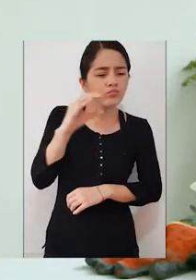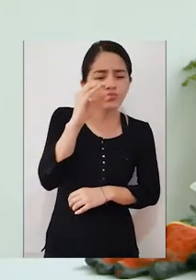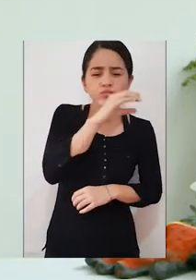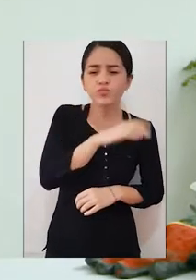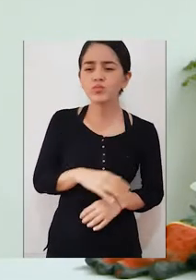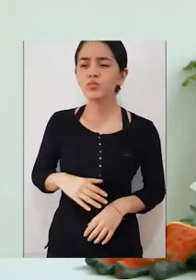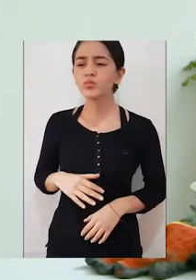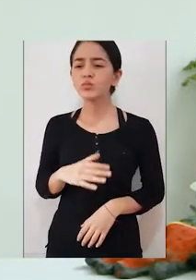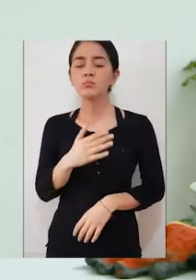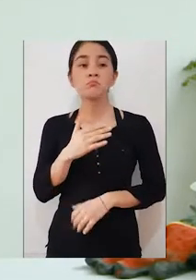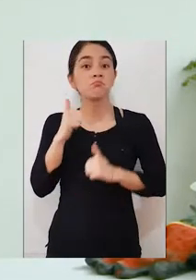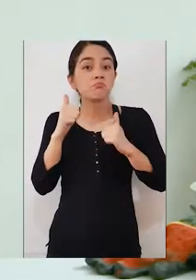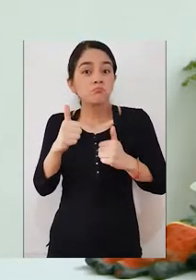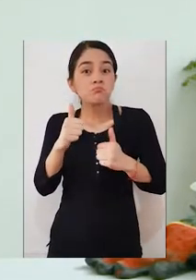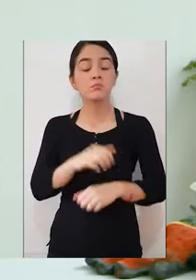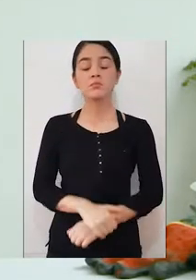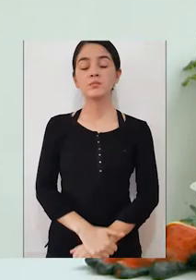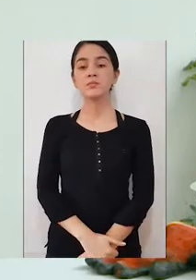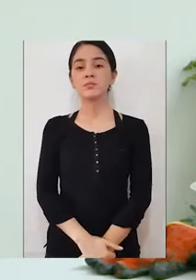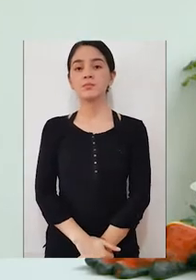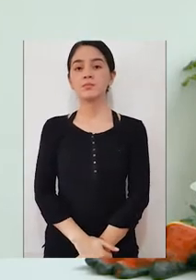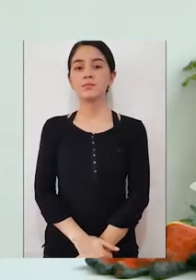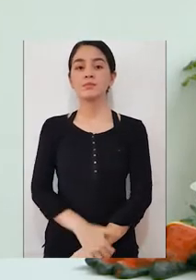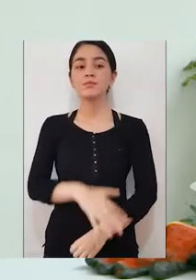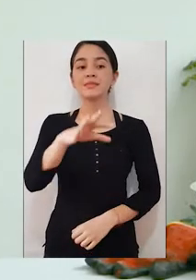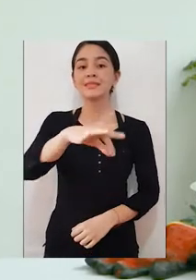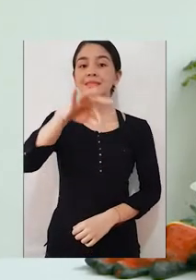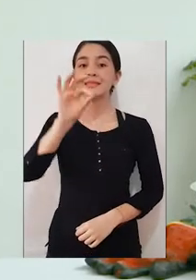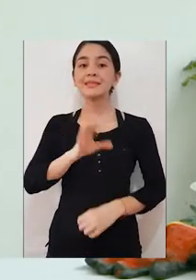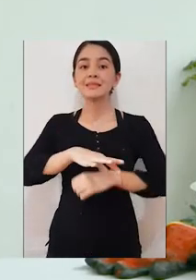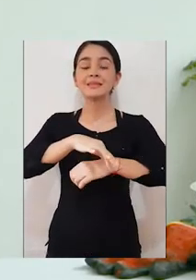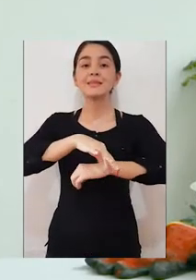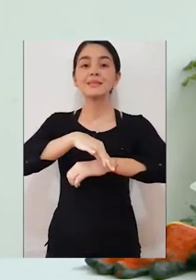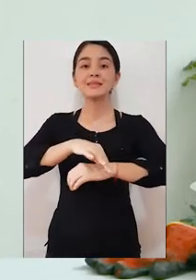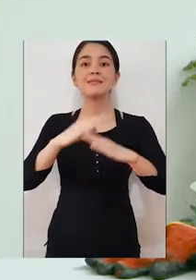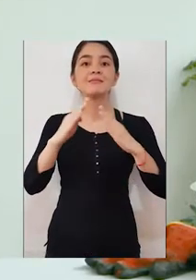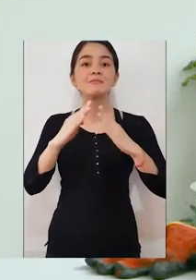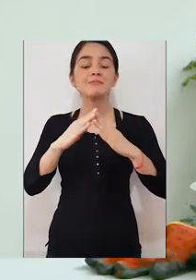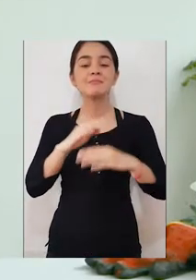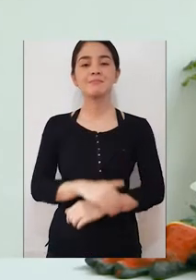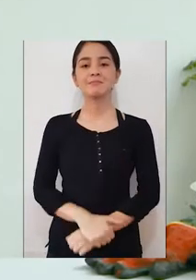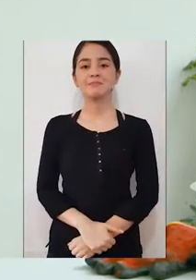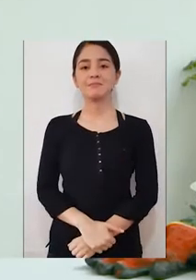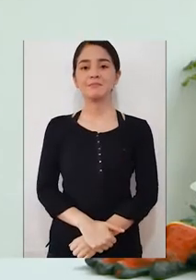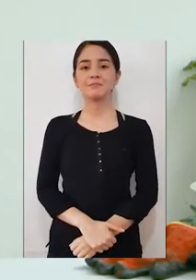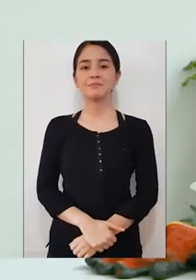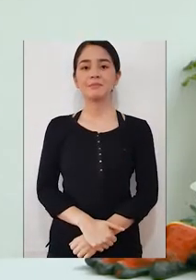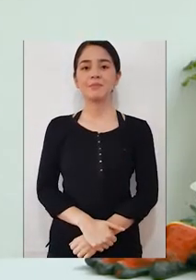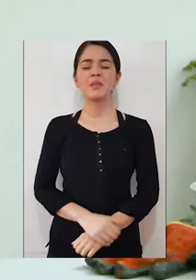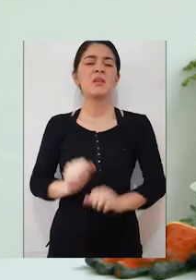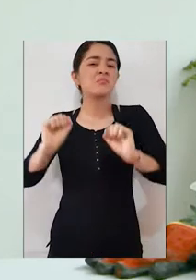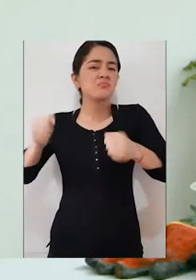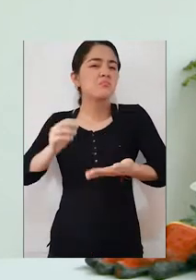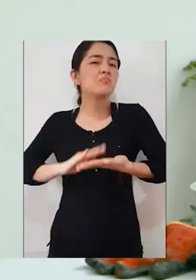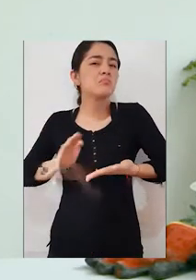plantas necesitan. Vamos a recoger tierra de nuestros patios que ustedes tienen o en el caso de que ustedes puedan